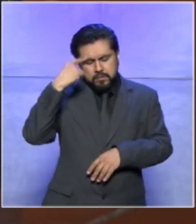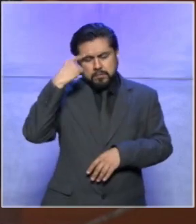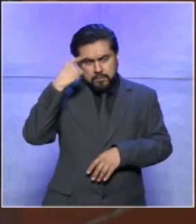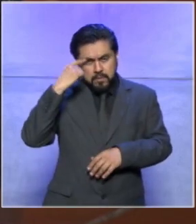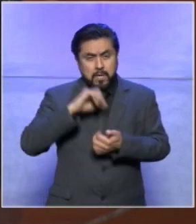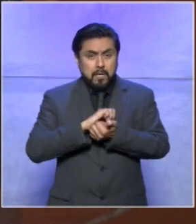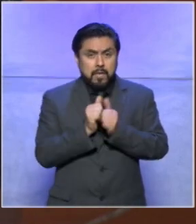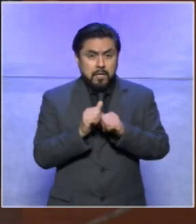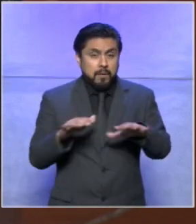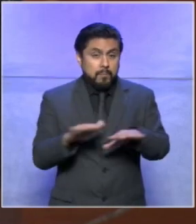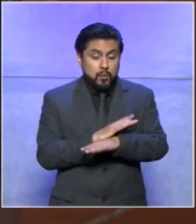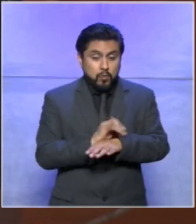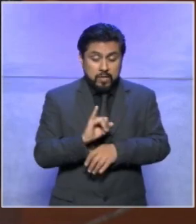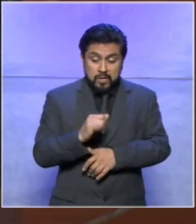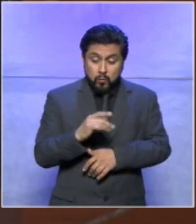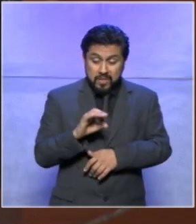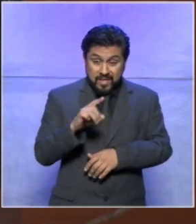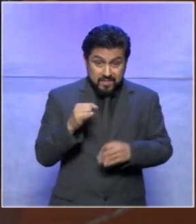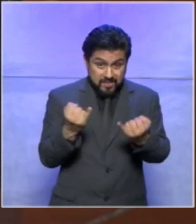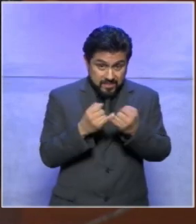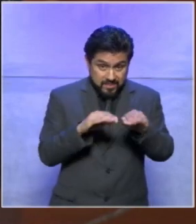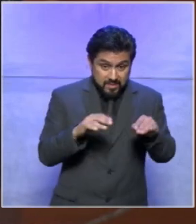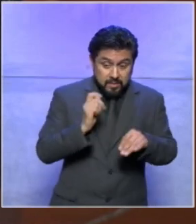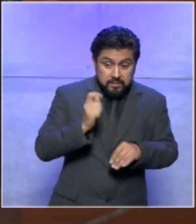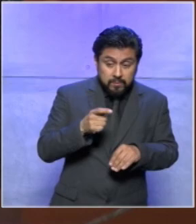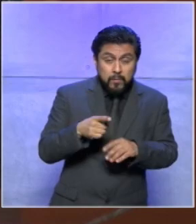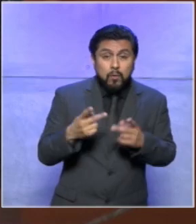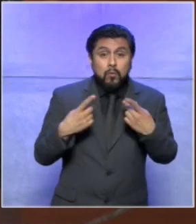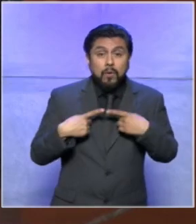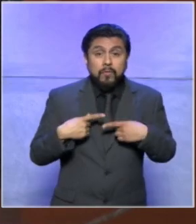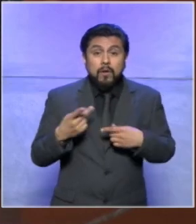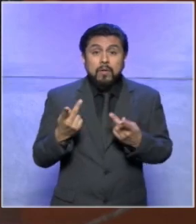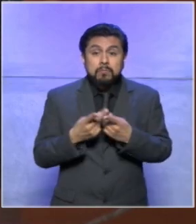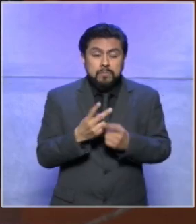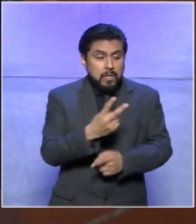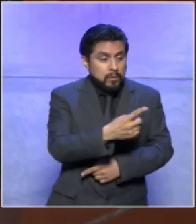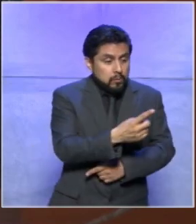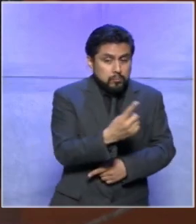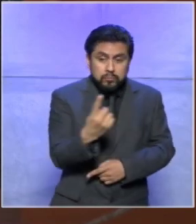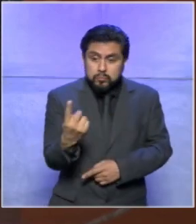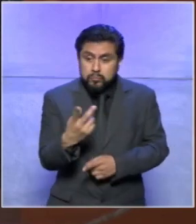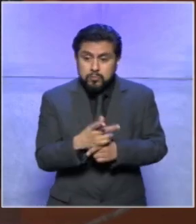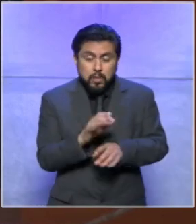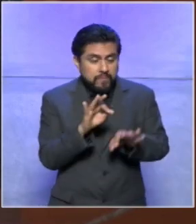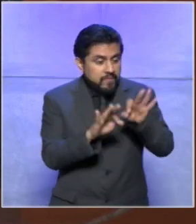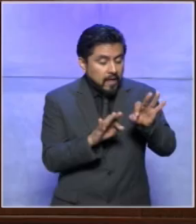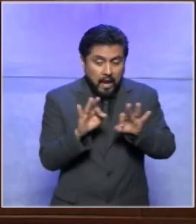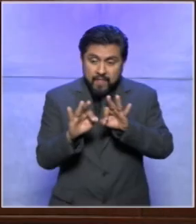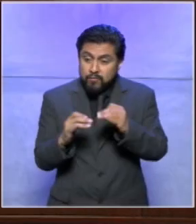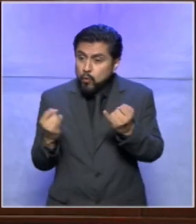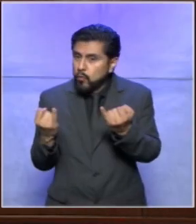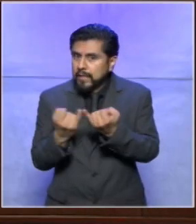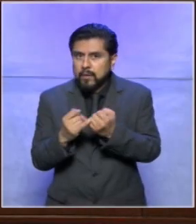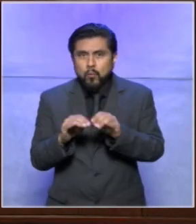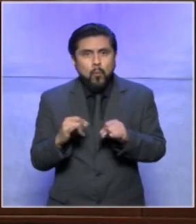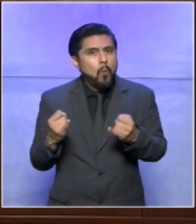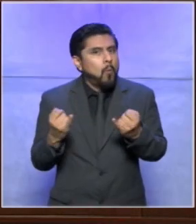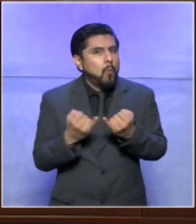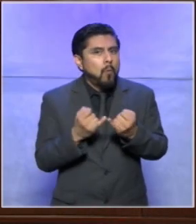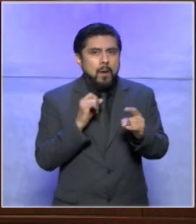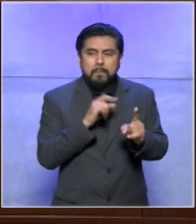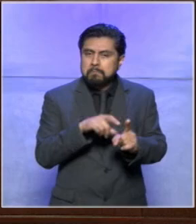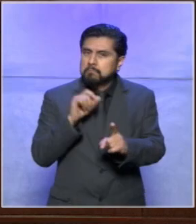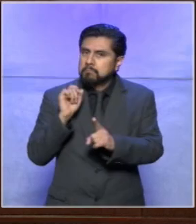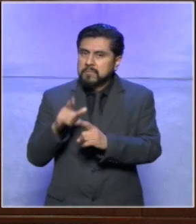la igualdad es cuando tratan a las personas igual discusión o no en las mismas circunstancias